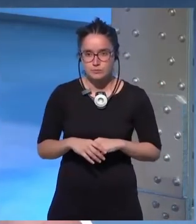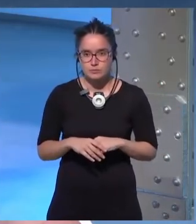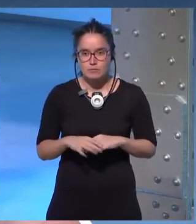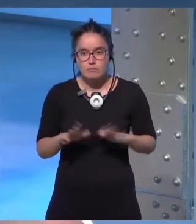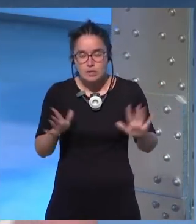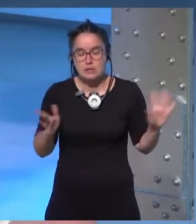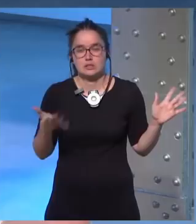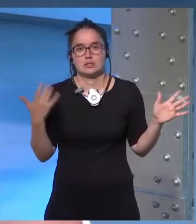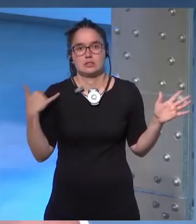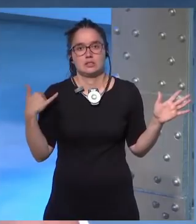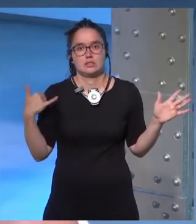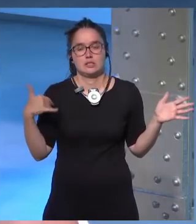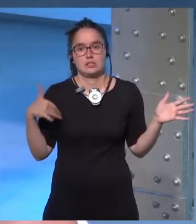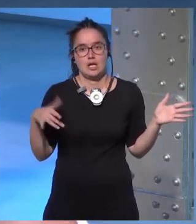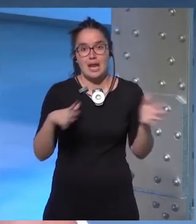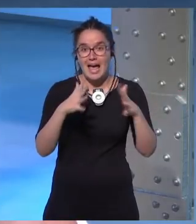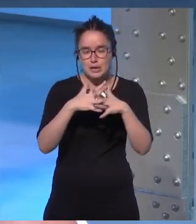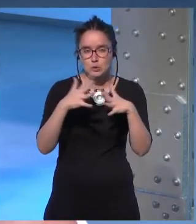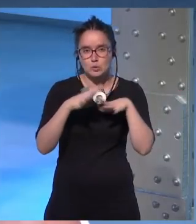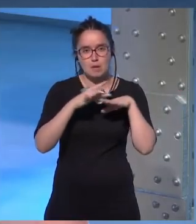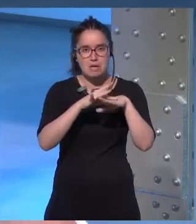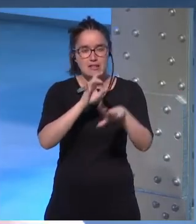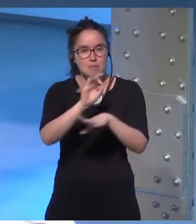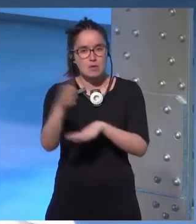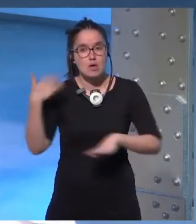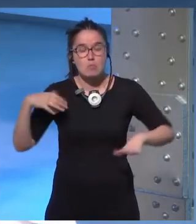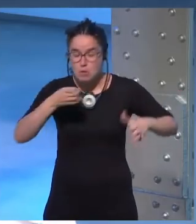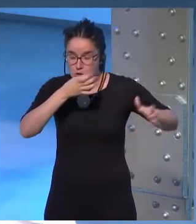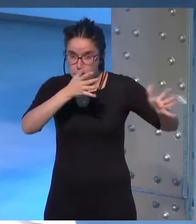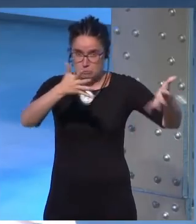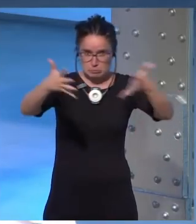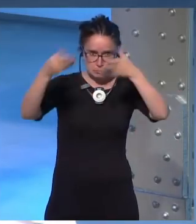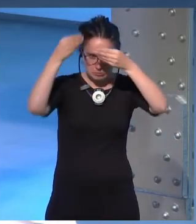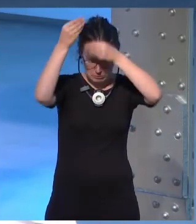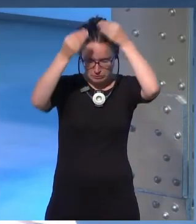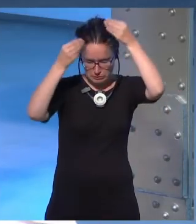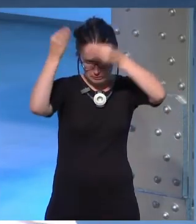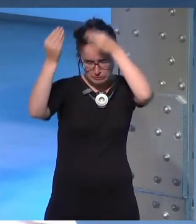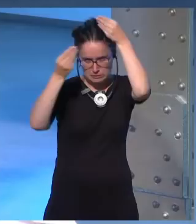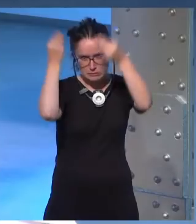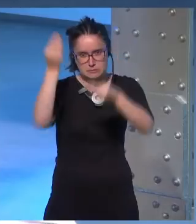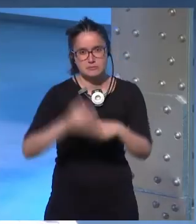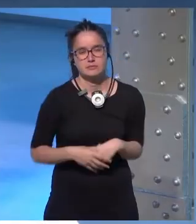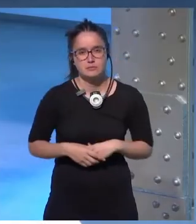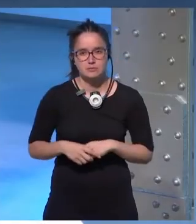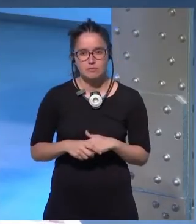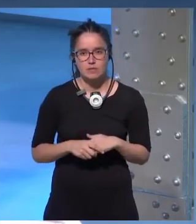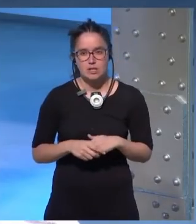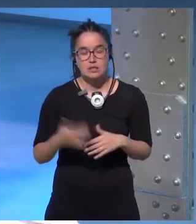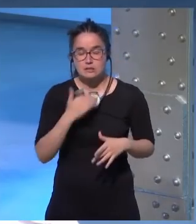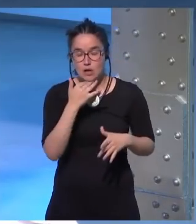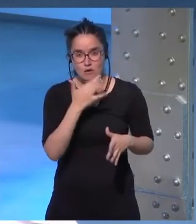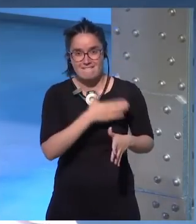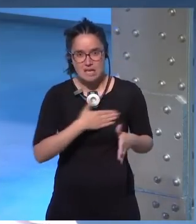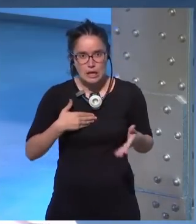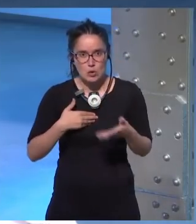le he enviado incluso la estructura a mi agente y bueno pues eso la tengo rondándome en la cabeza y es algo que